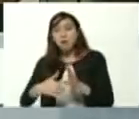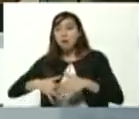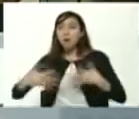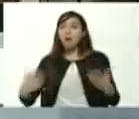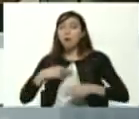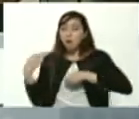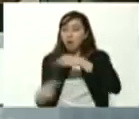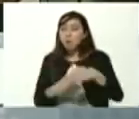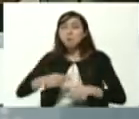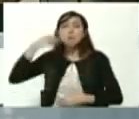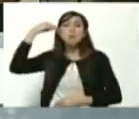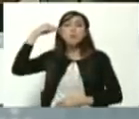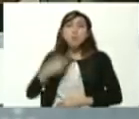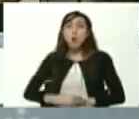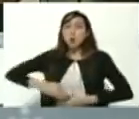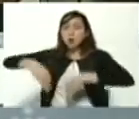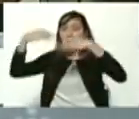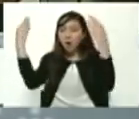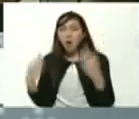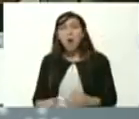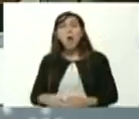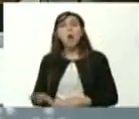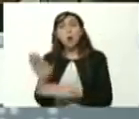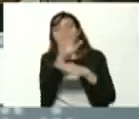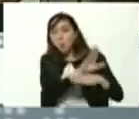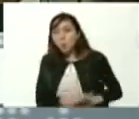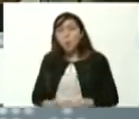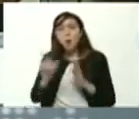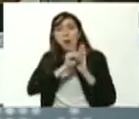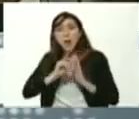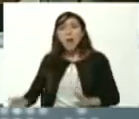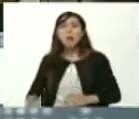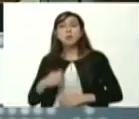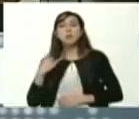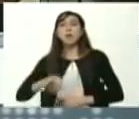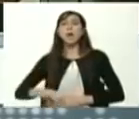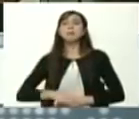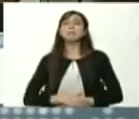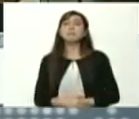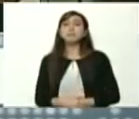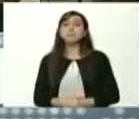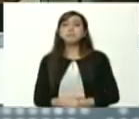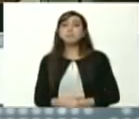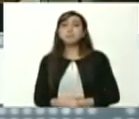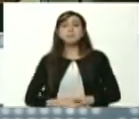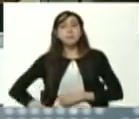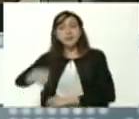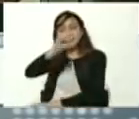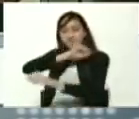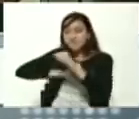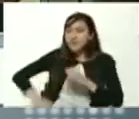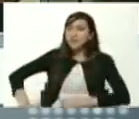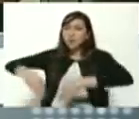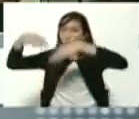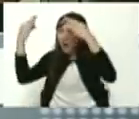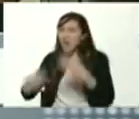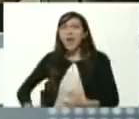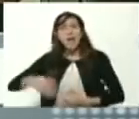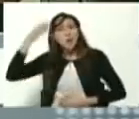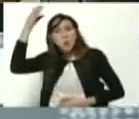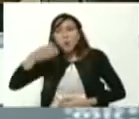bolivariana hay que preservar los derechos conquistados en revolución hay que defenderlo hay que crear